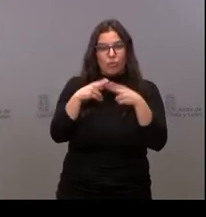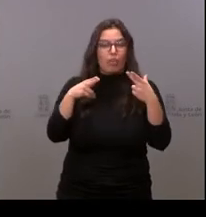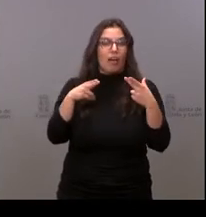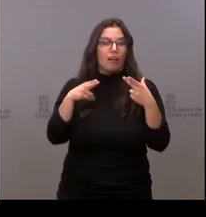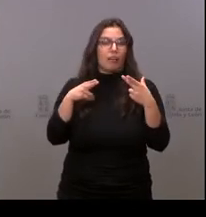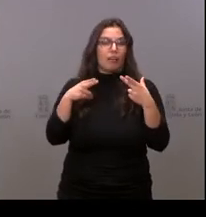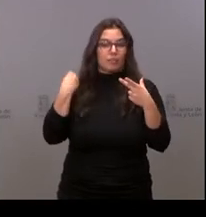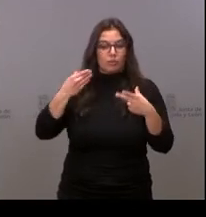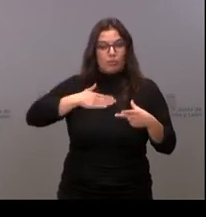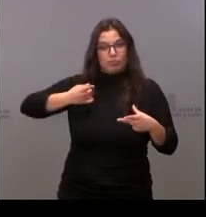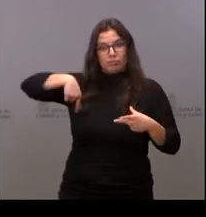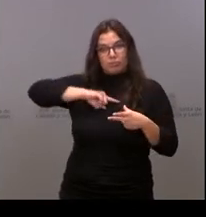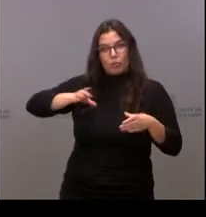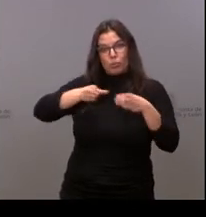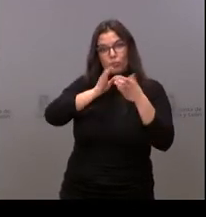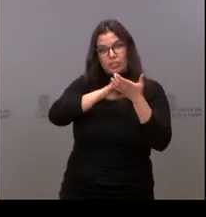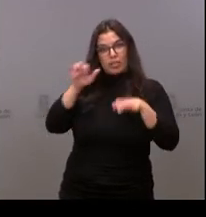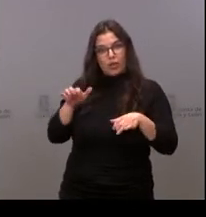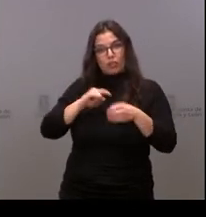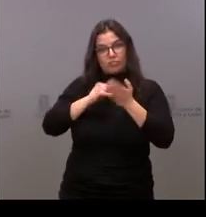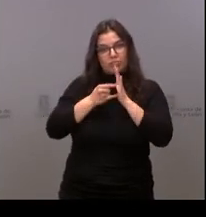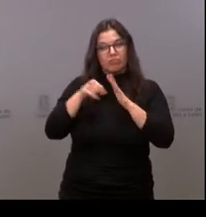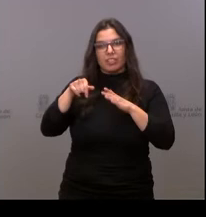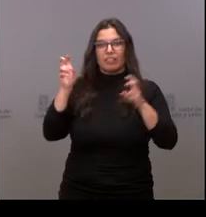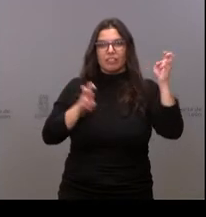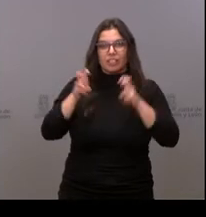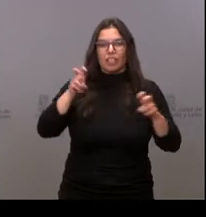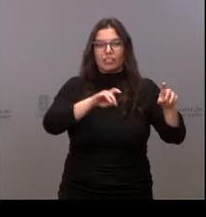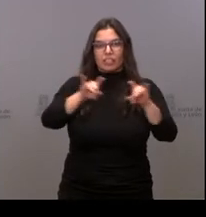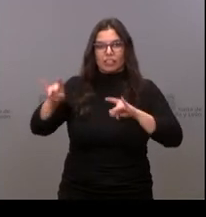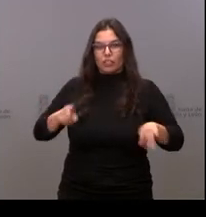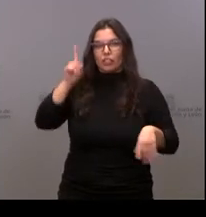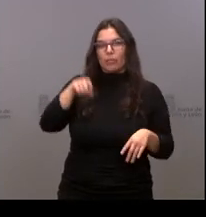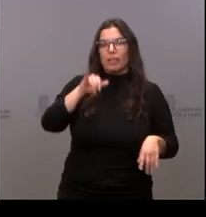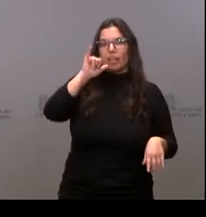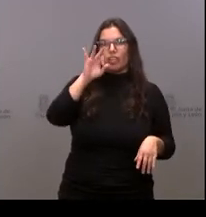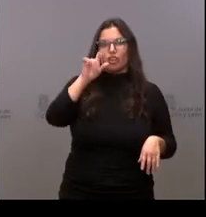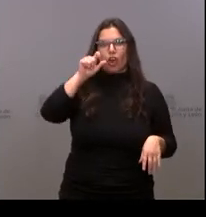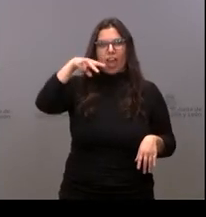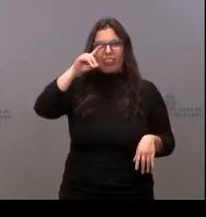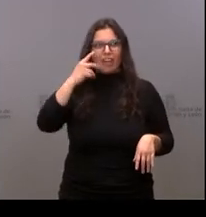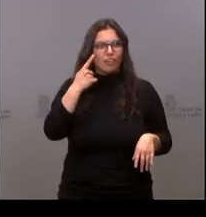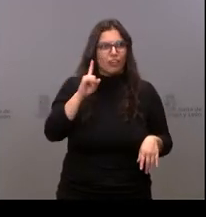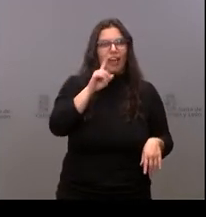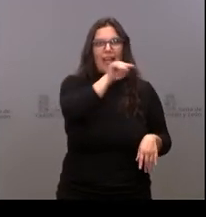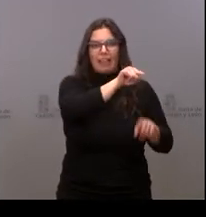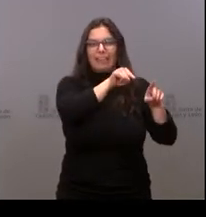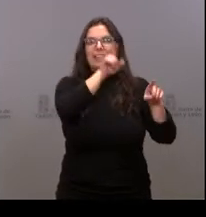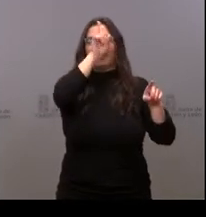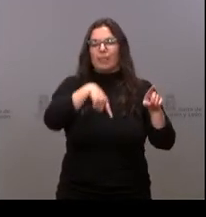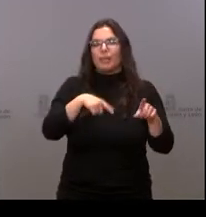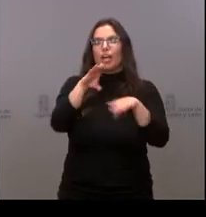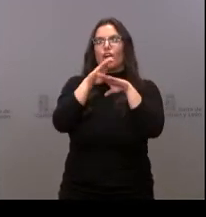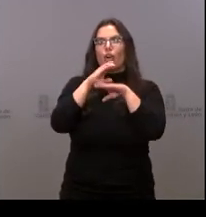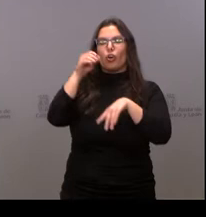desde la Junta de Castilla y León, están aquí en el territorio, como Yolanda, que ahora no la veo, allí, y los consejeros,